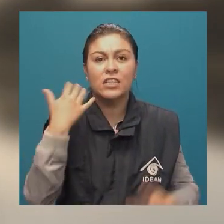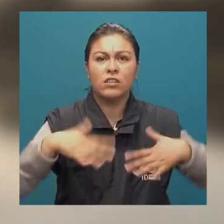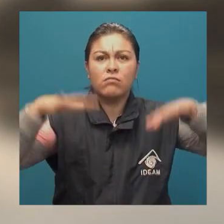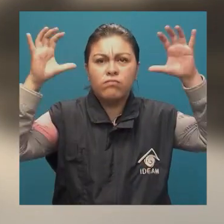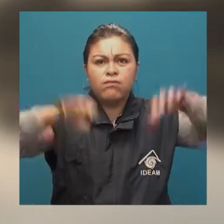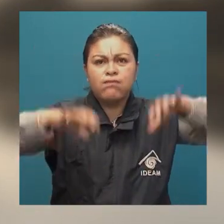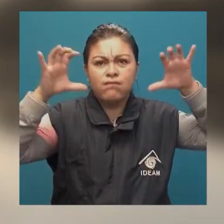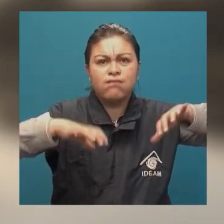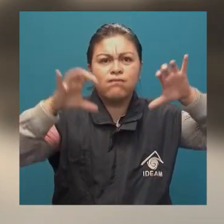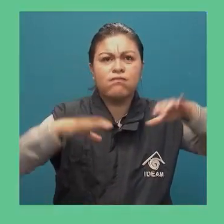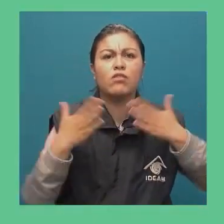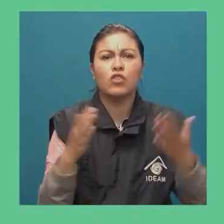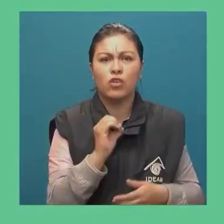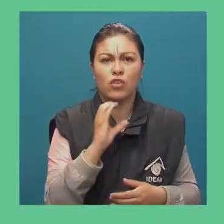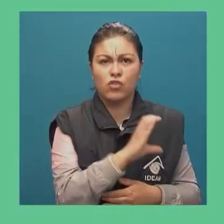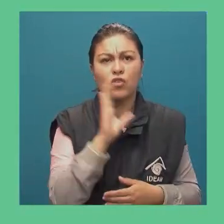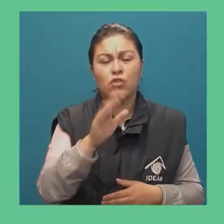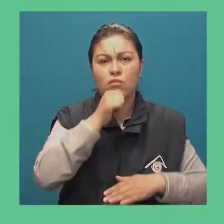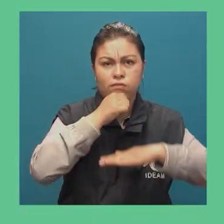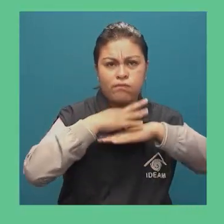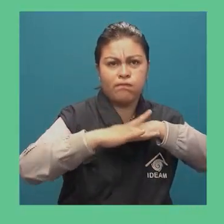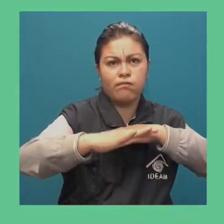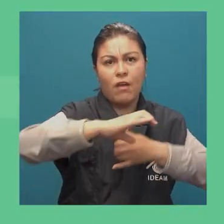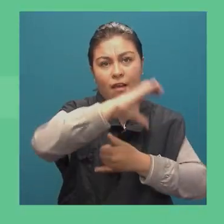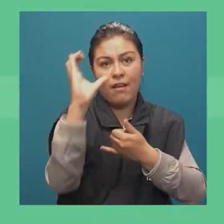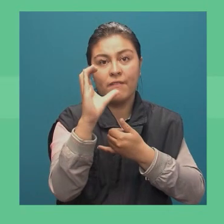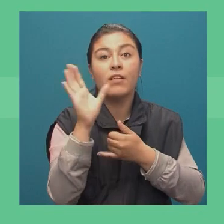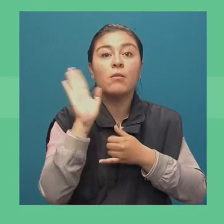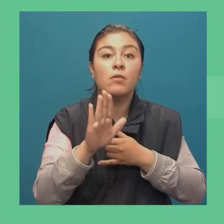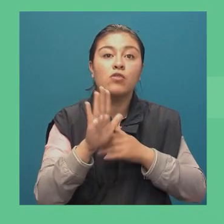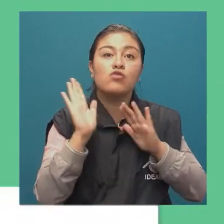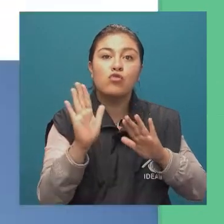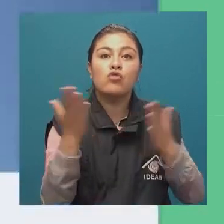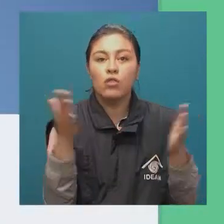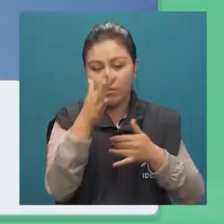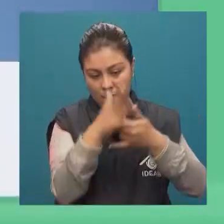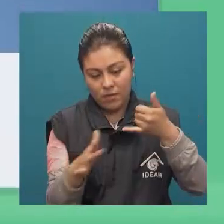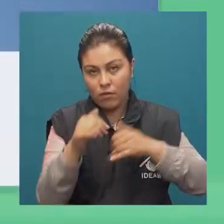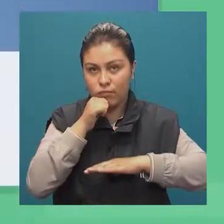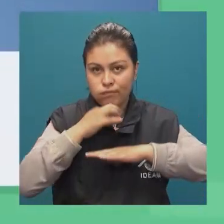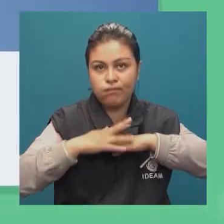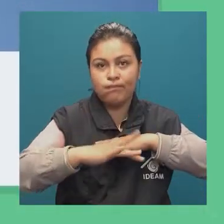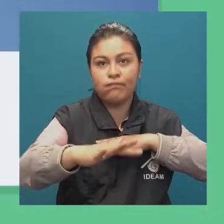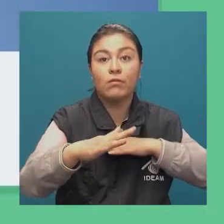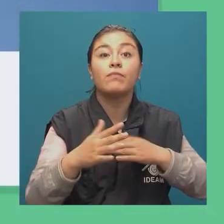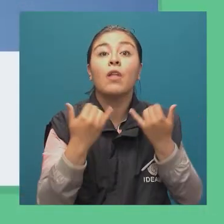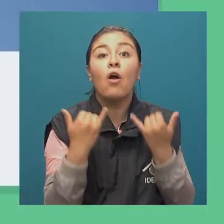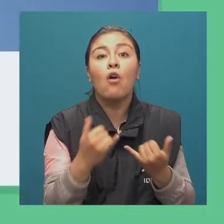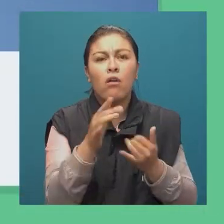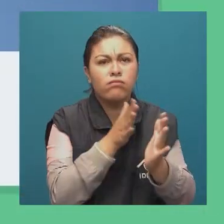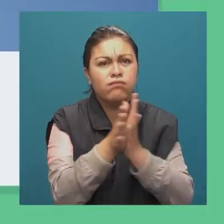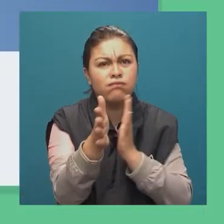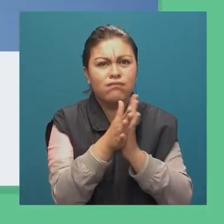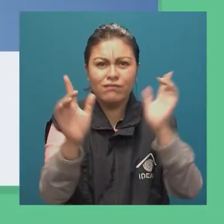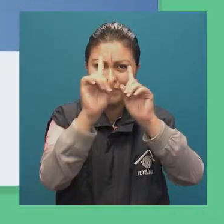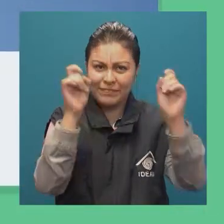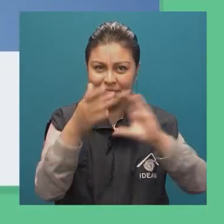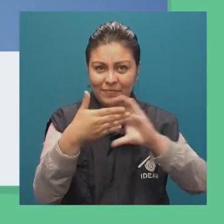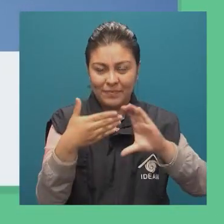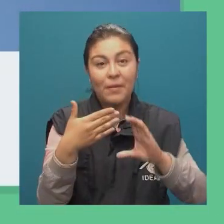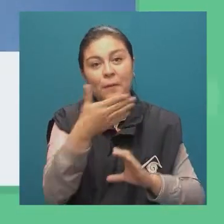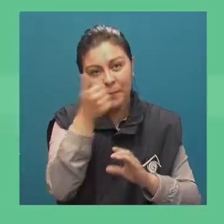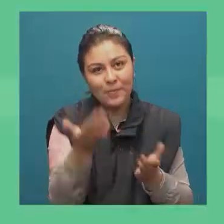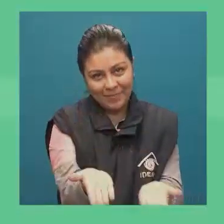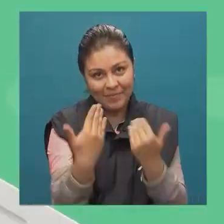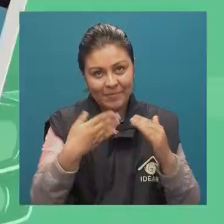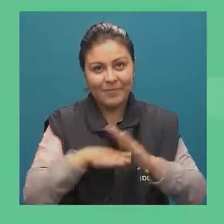del Océano Pacífico. Para mayor información sobre el pronóstico del tiempo, visítenos en www.ideam.gov.co Y